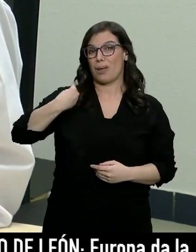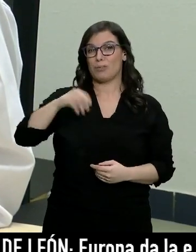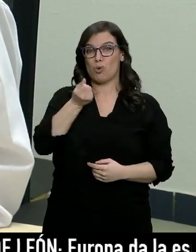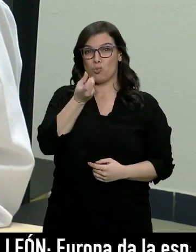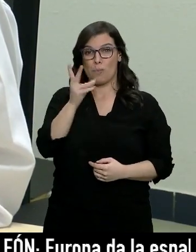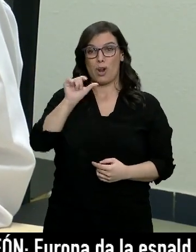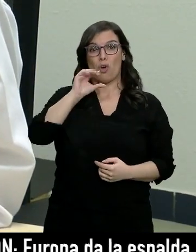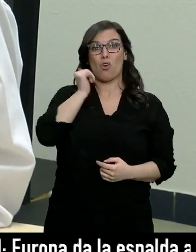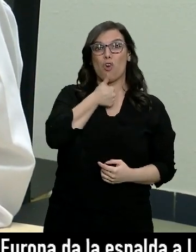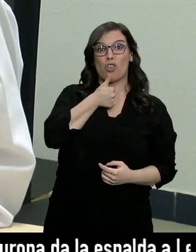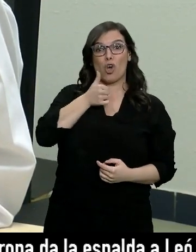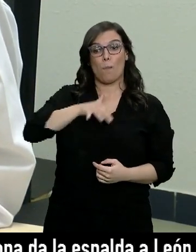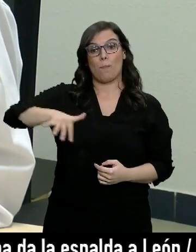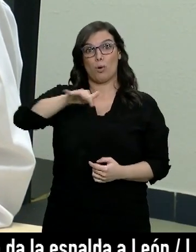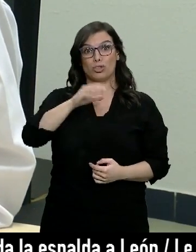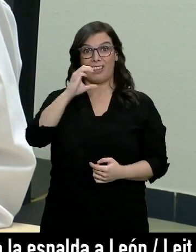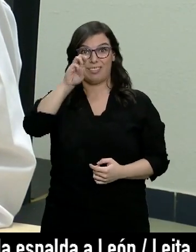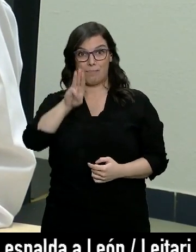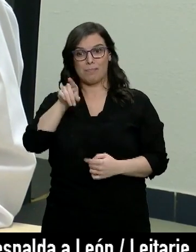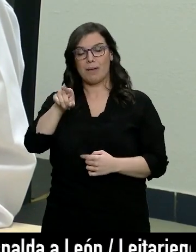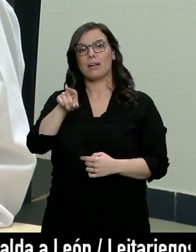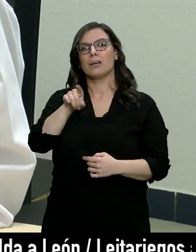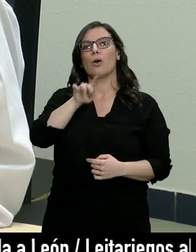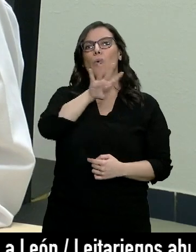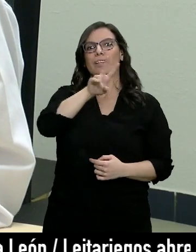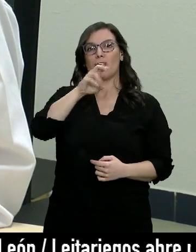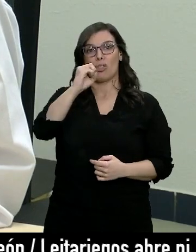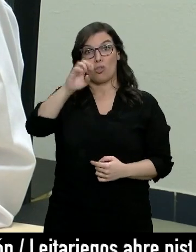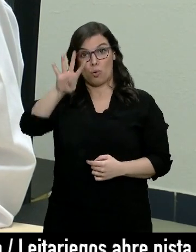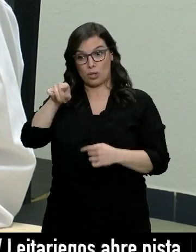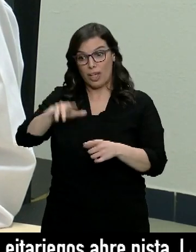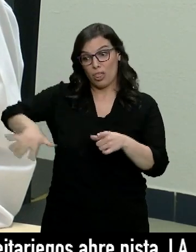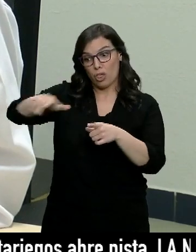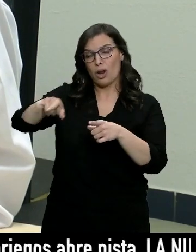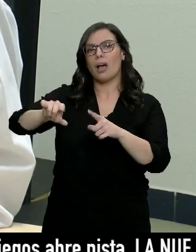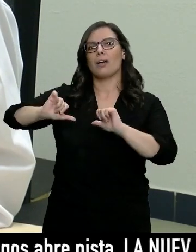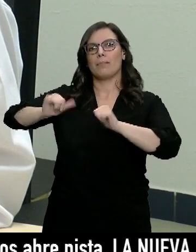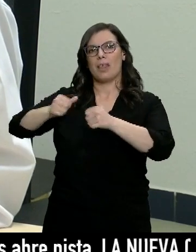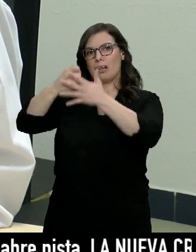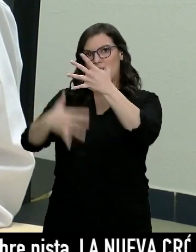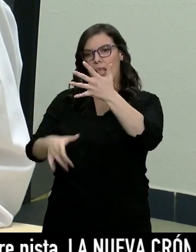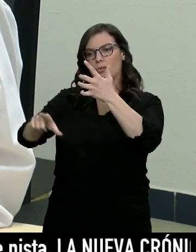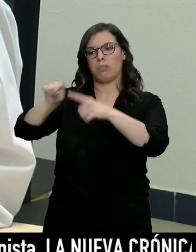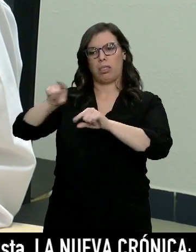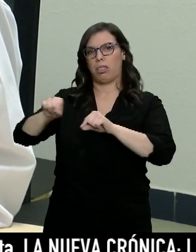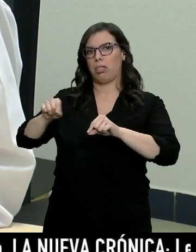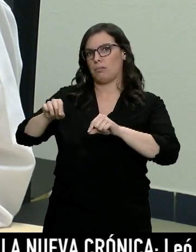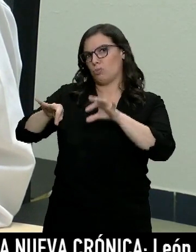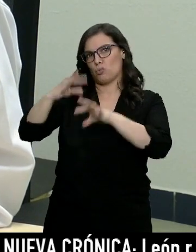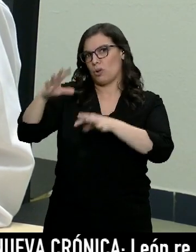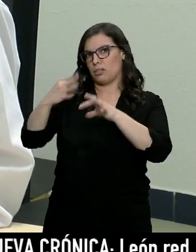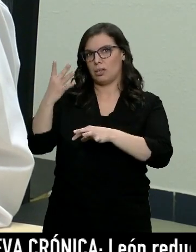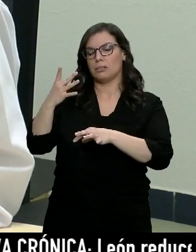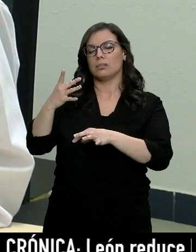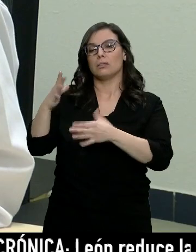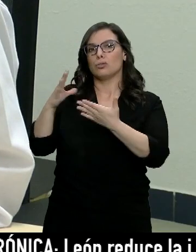Y una vez que he seleccionado ese código postal, que fue el 42004, lo que se ha hecho ha sido coger un muestreo aleatorio de todos los pacientes que estaban